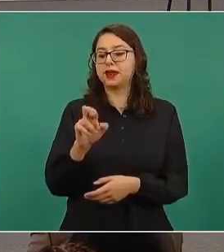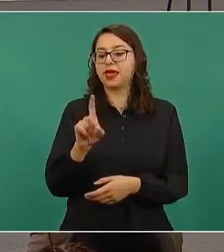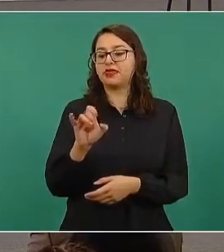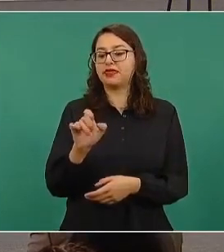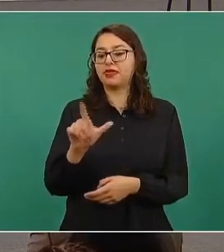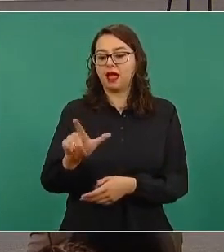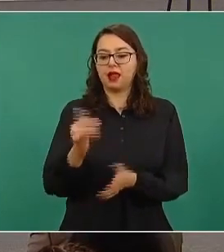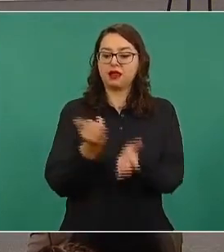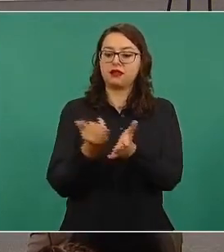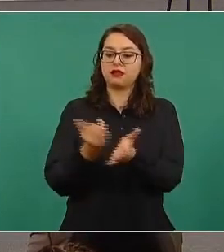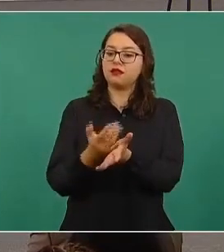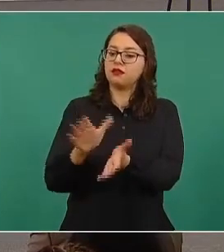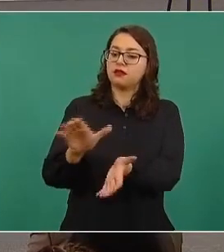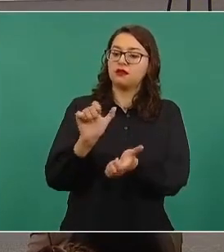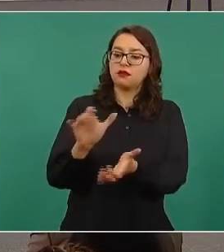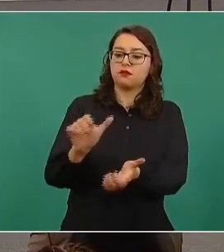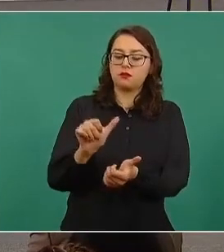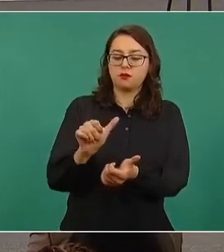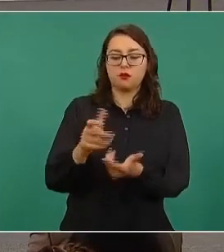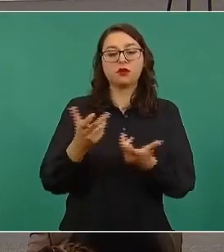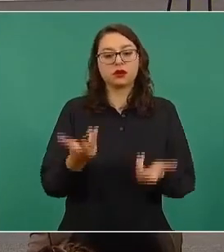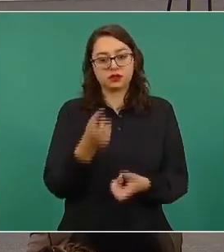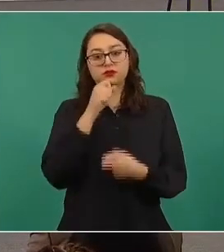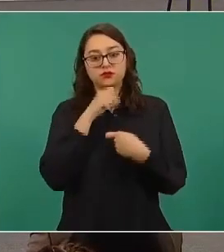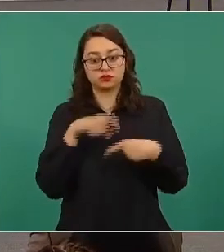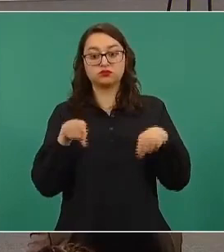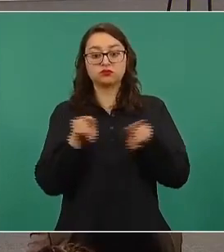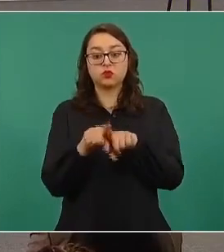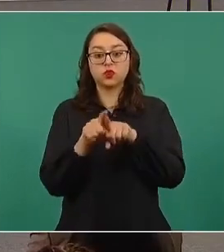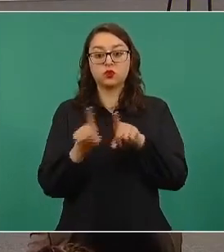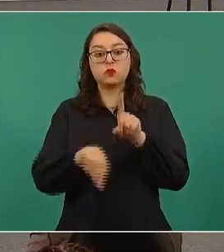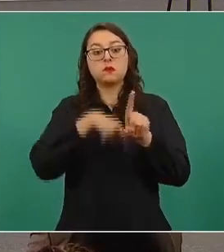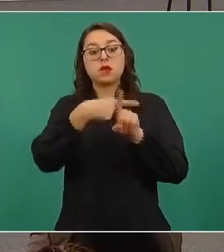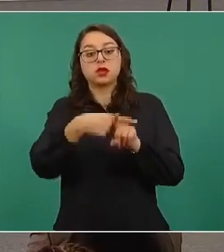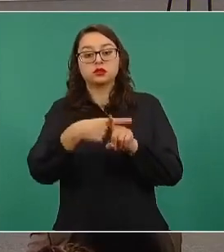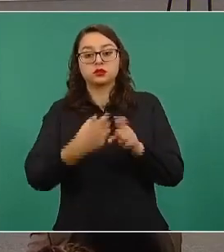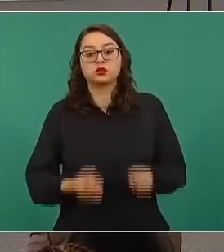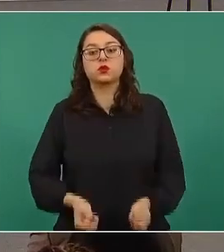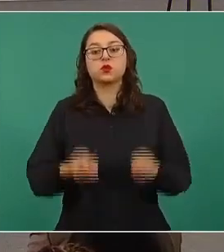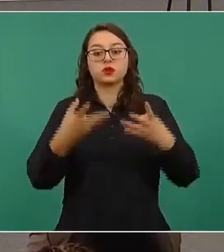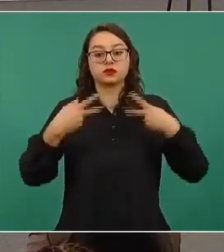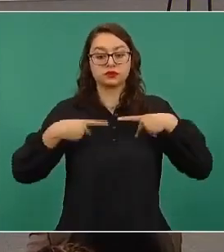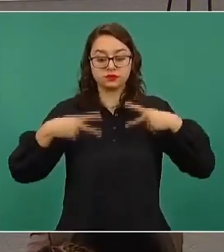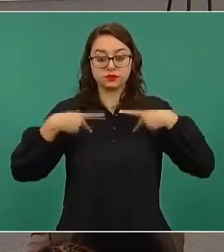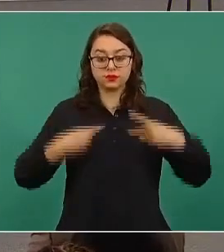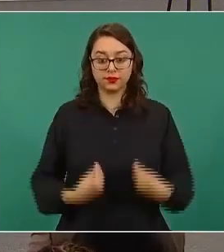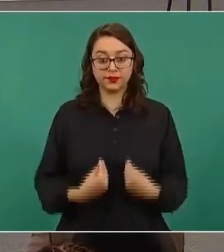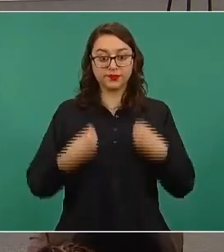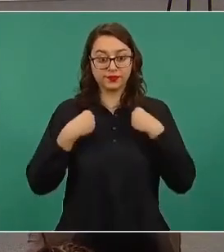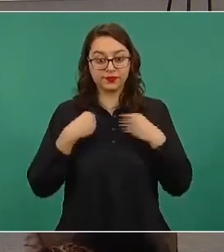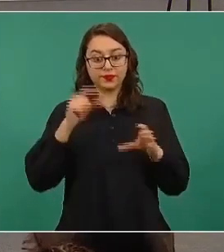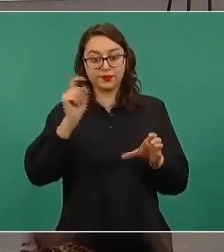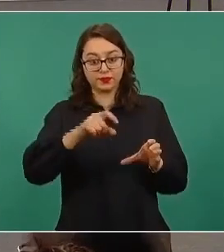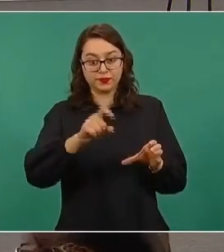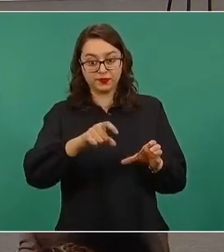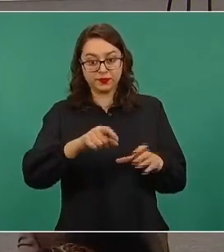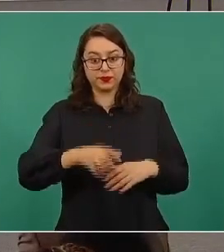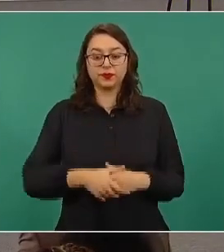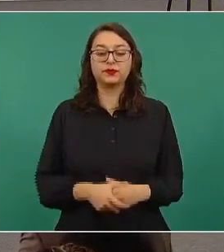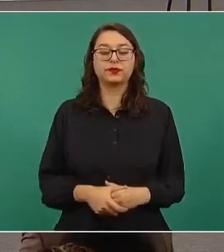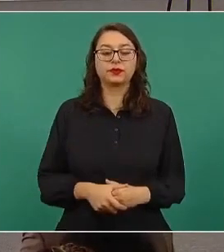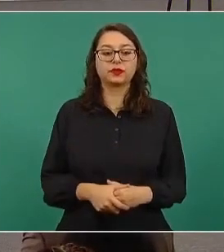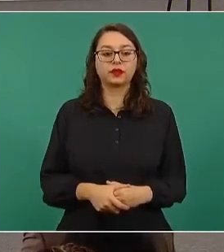variables, de nuevo, ponderadas por la población que hay en las entidades federativas. La siguiente, por favor.